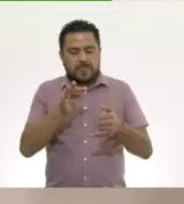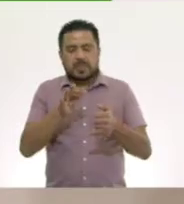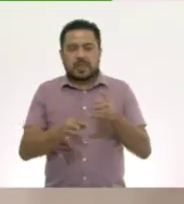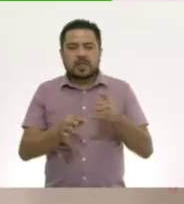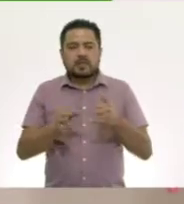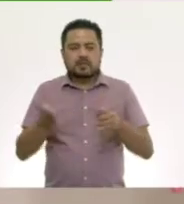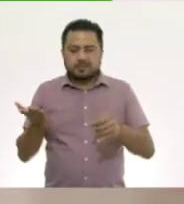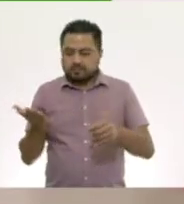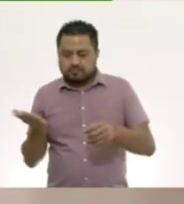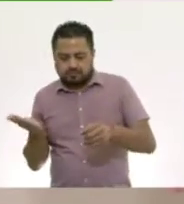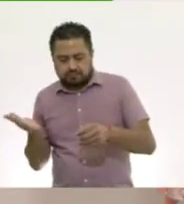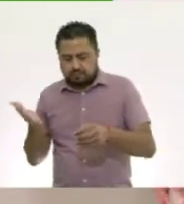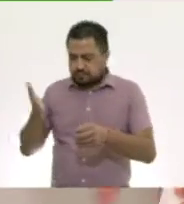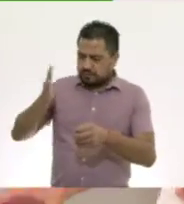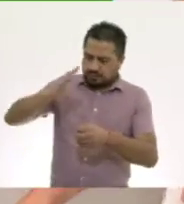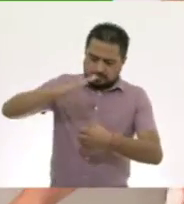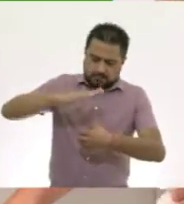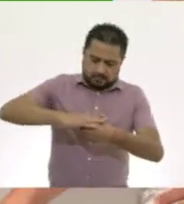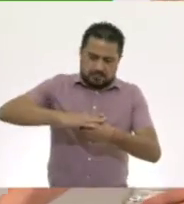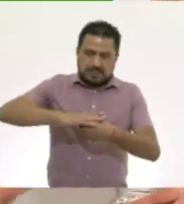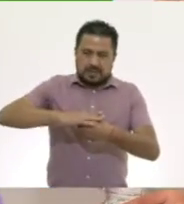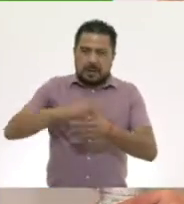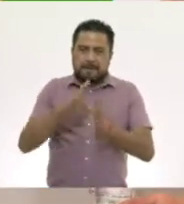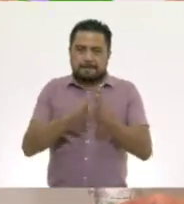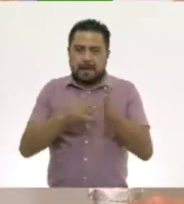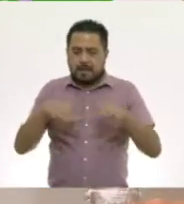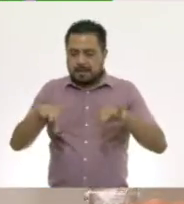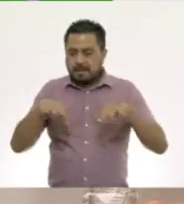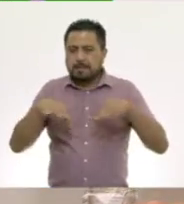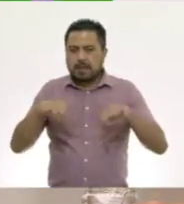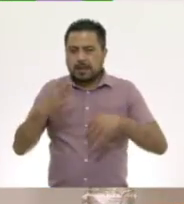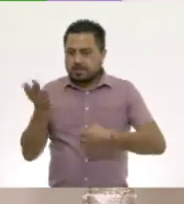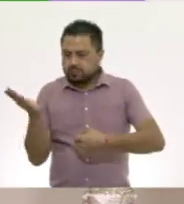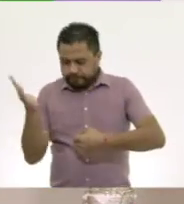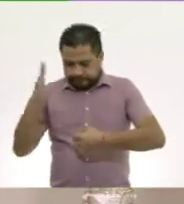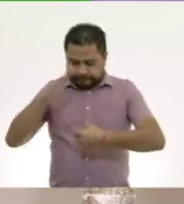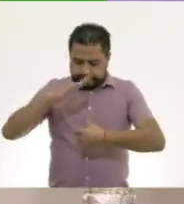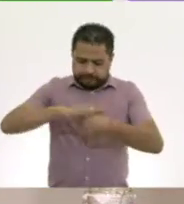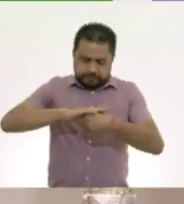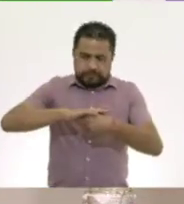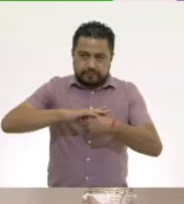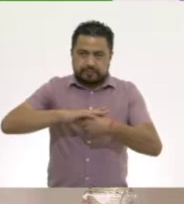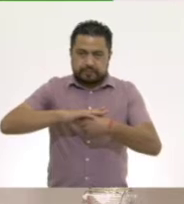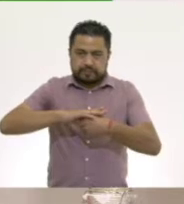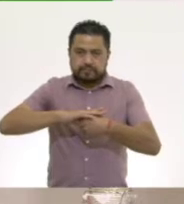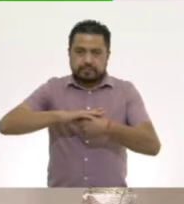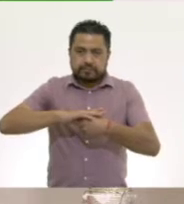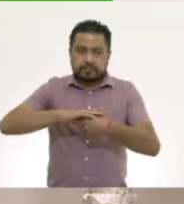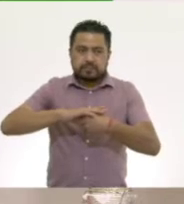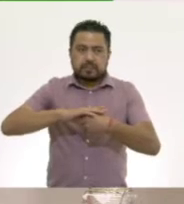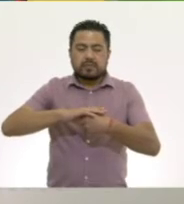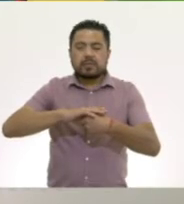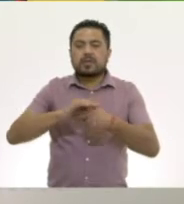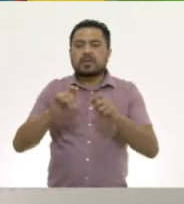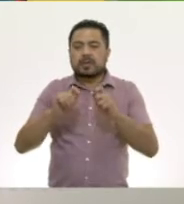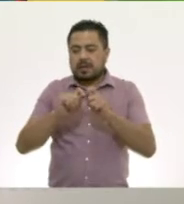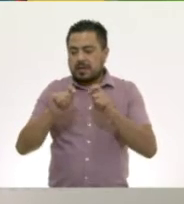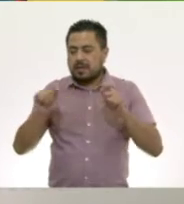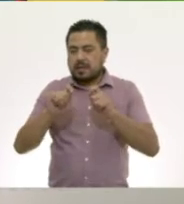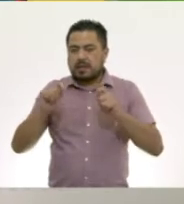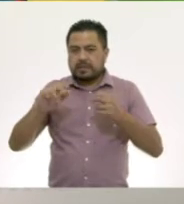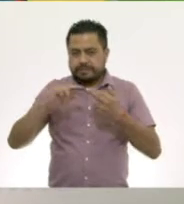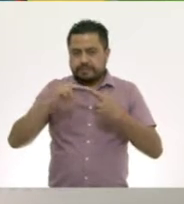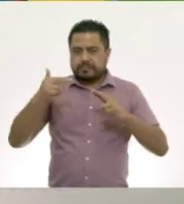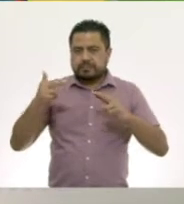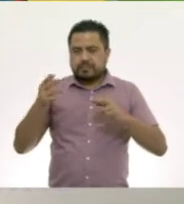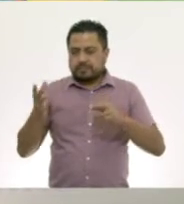a sellar con el otro pedazo de papel en el otro extremo. Igualmente